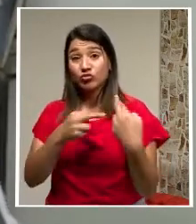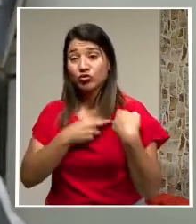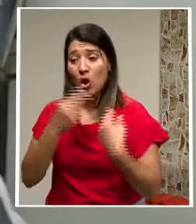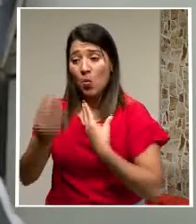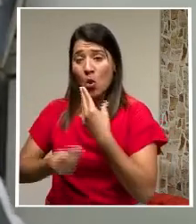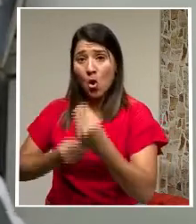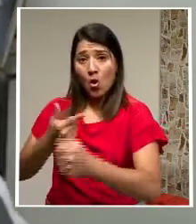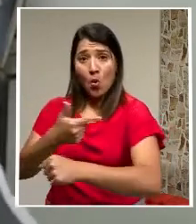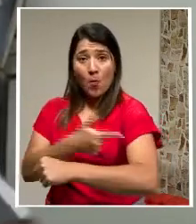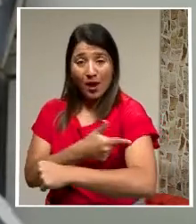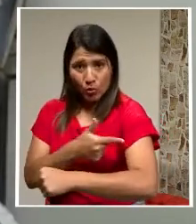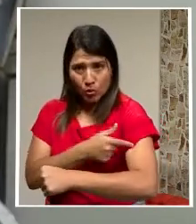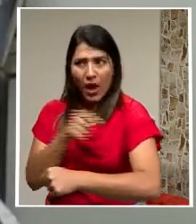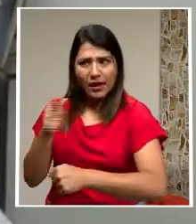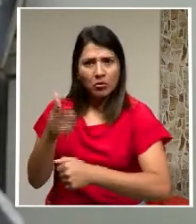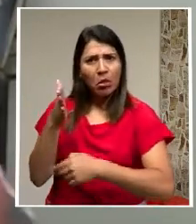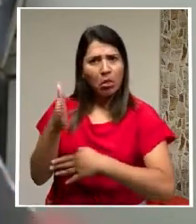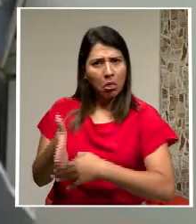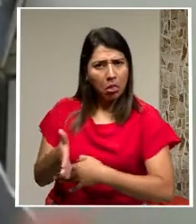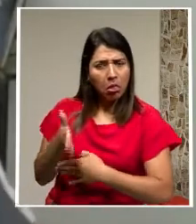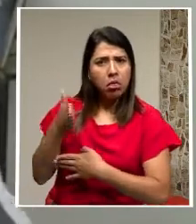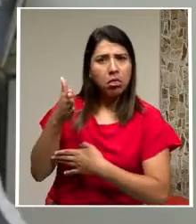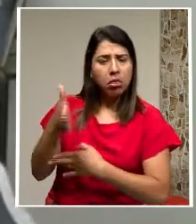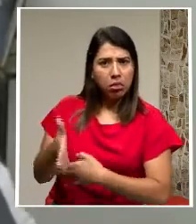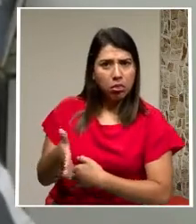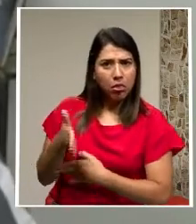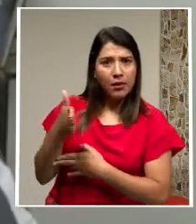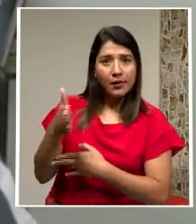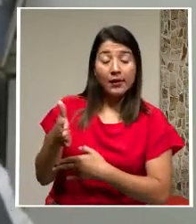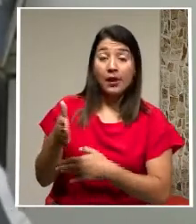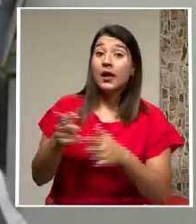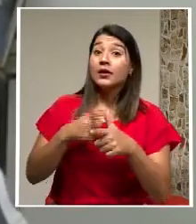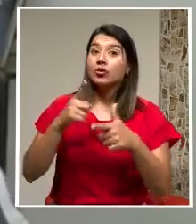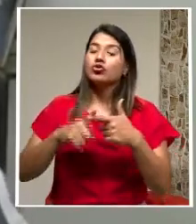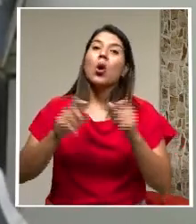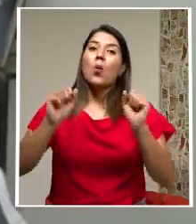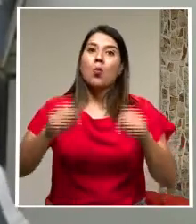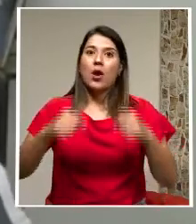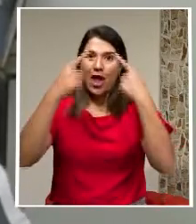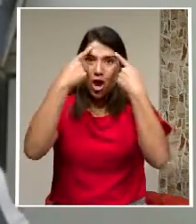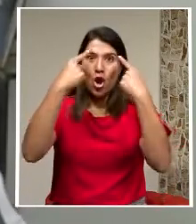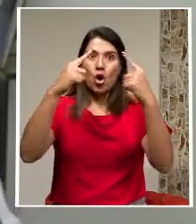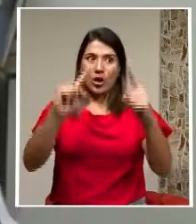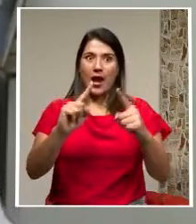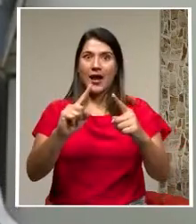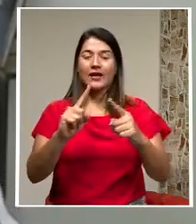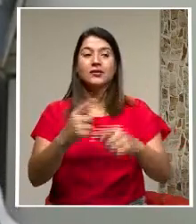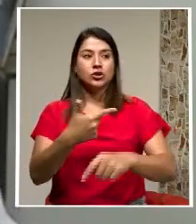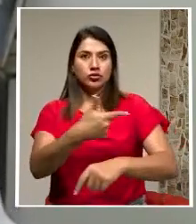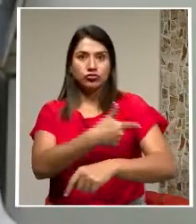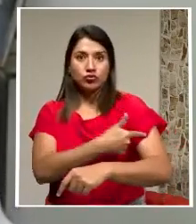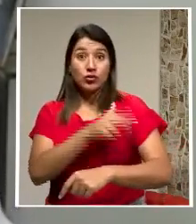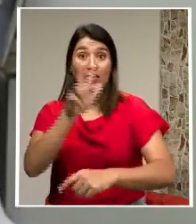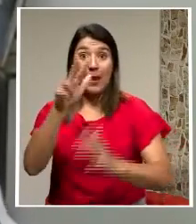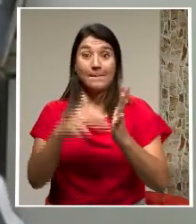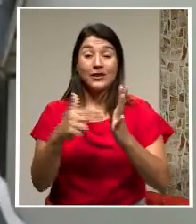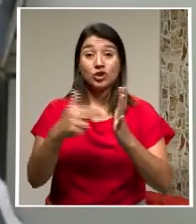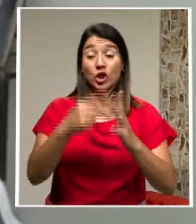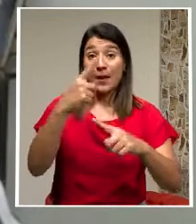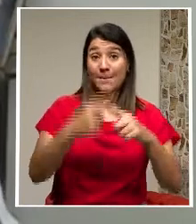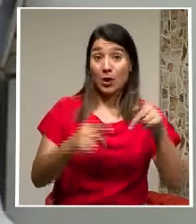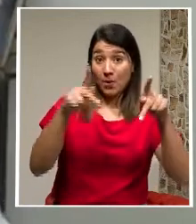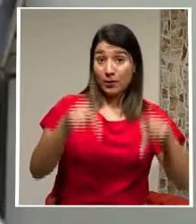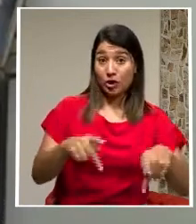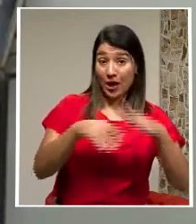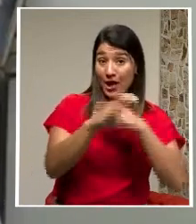A cuenta gotas Y que Llegar a vacunar Esos 3 millones Y medio De personas En Costa